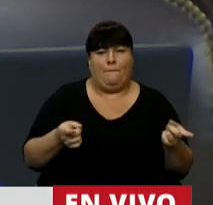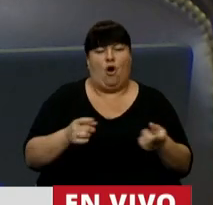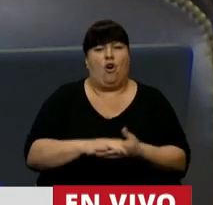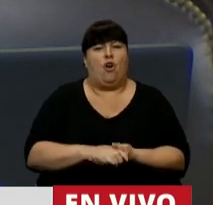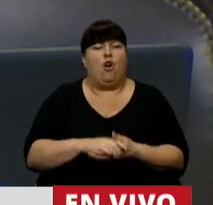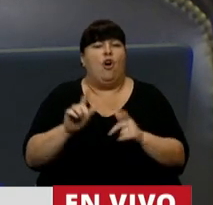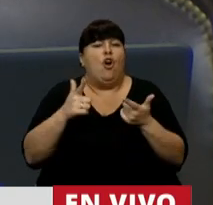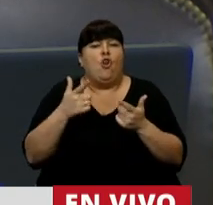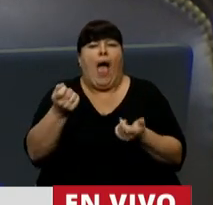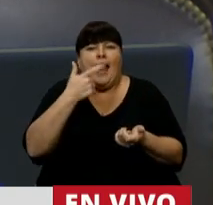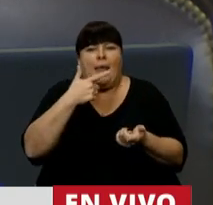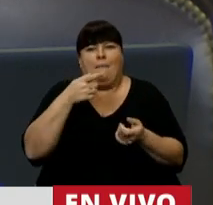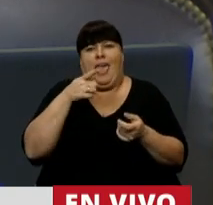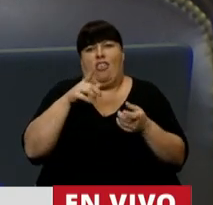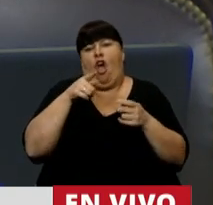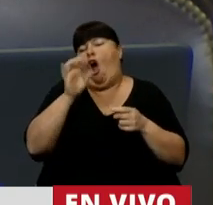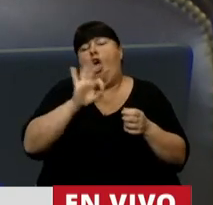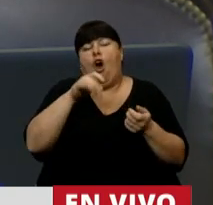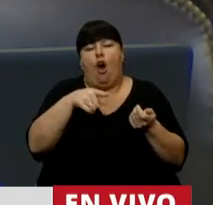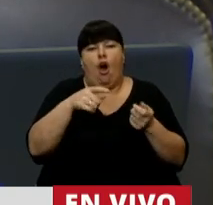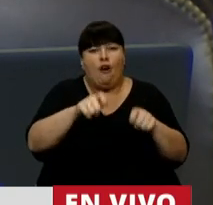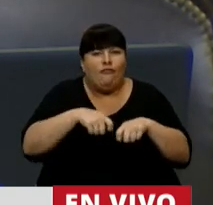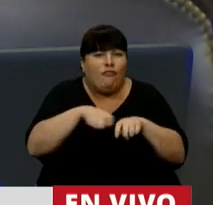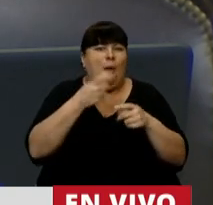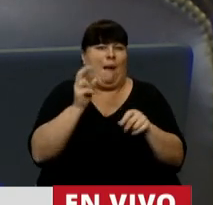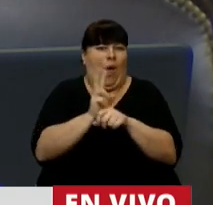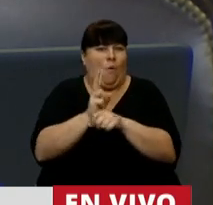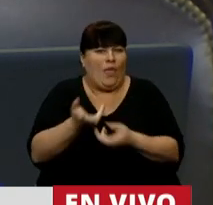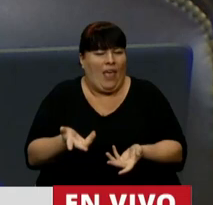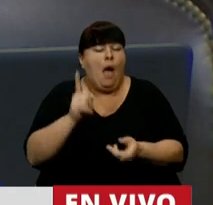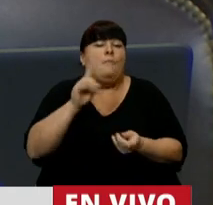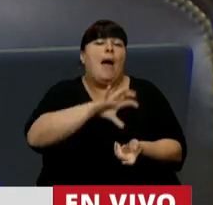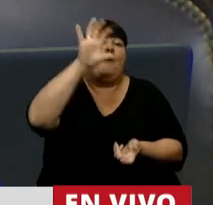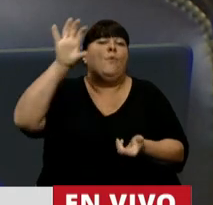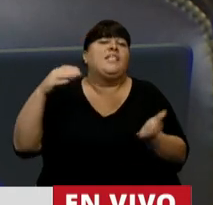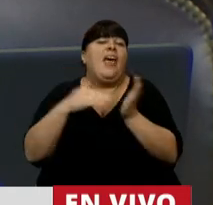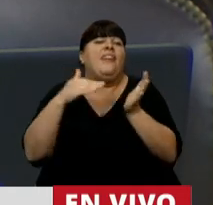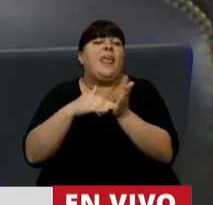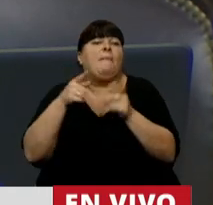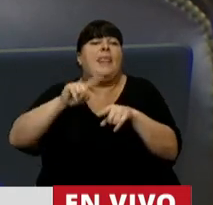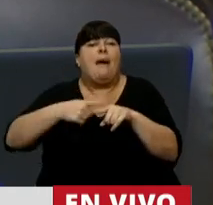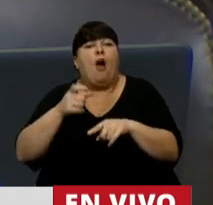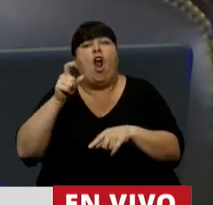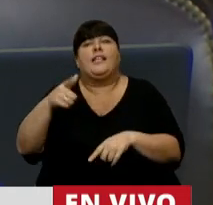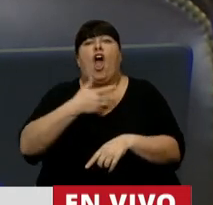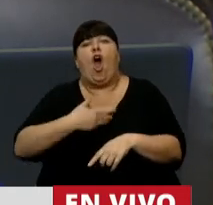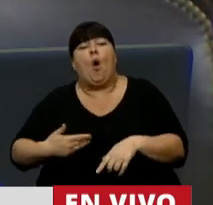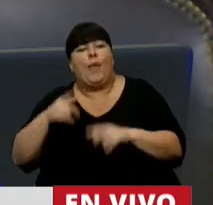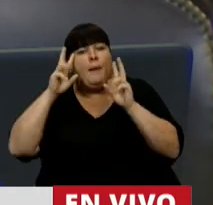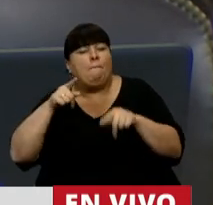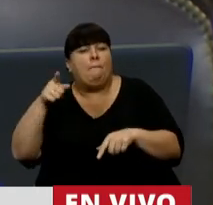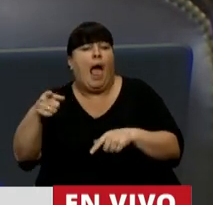no tenemos los anticonceptivos a veces, porque en las provincias, según como venga la política del gobierno uno